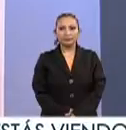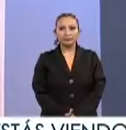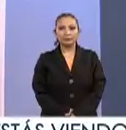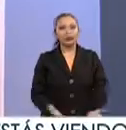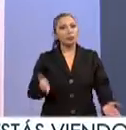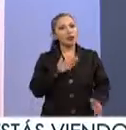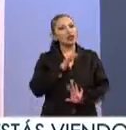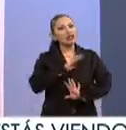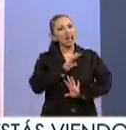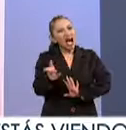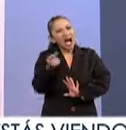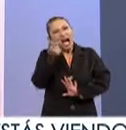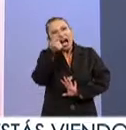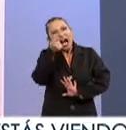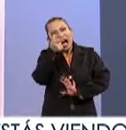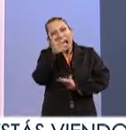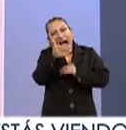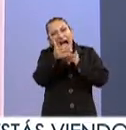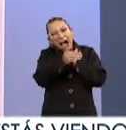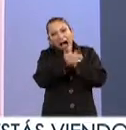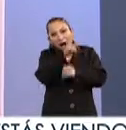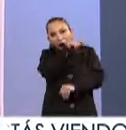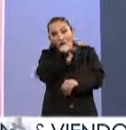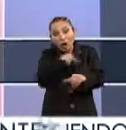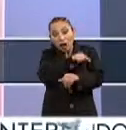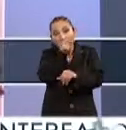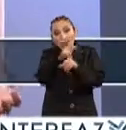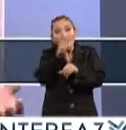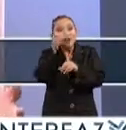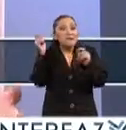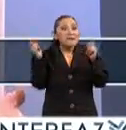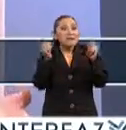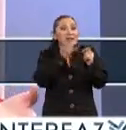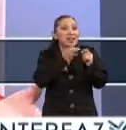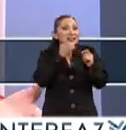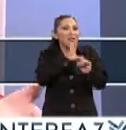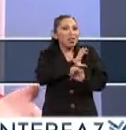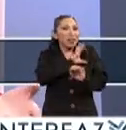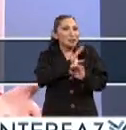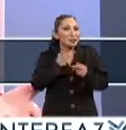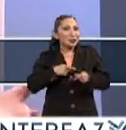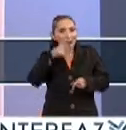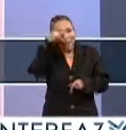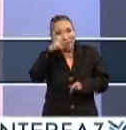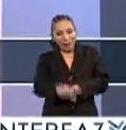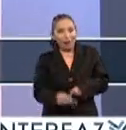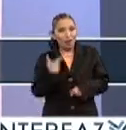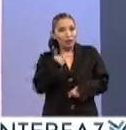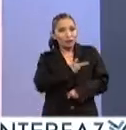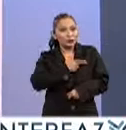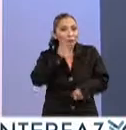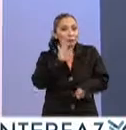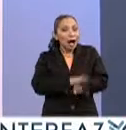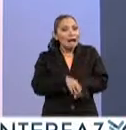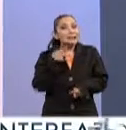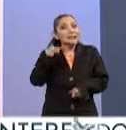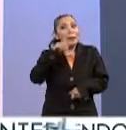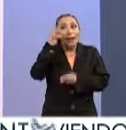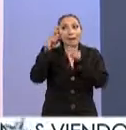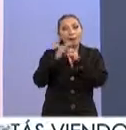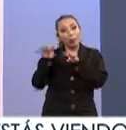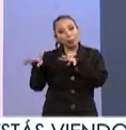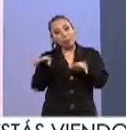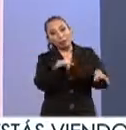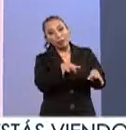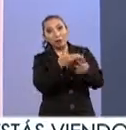y bueno ya estamos a unas cuantas horas de una de las fiestas más queridas por los mexicanos y ahora también pues por el mundo